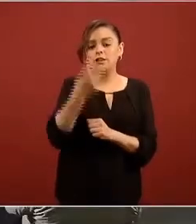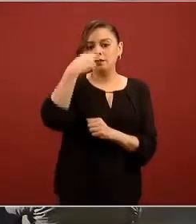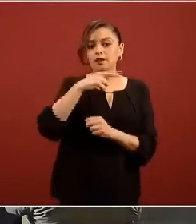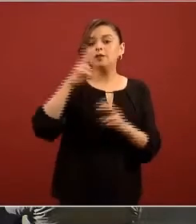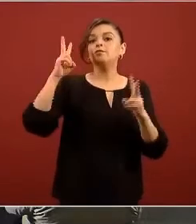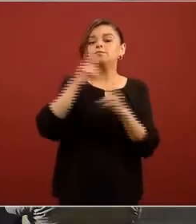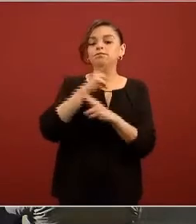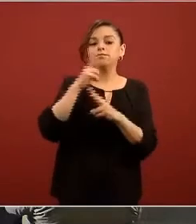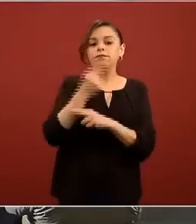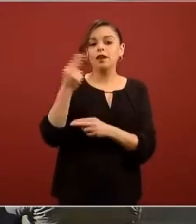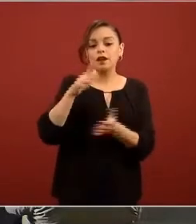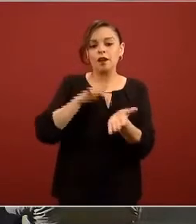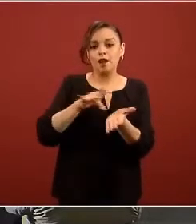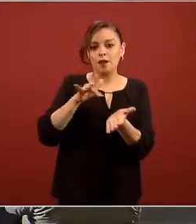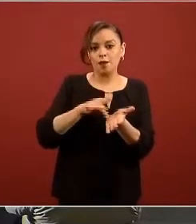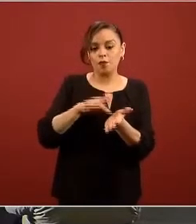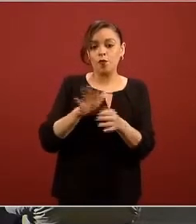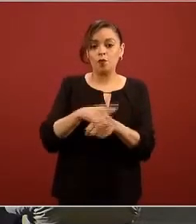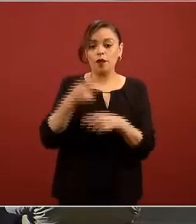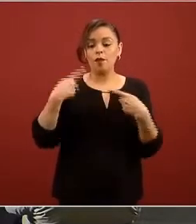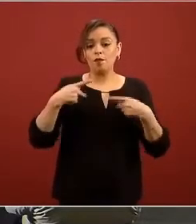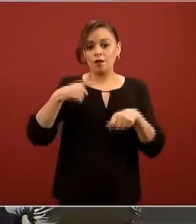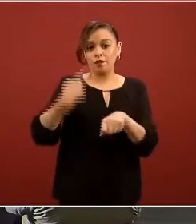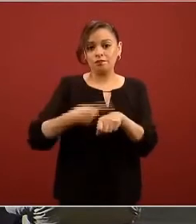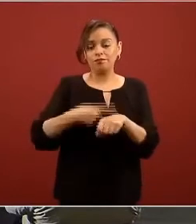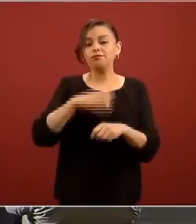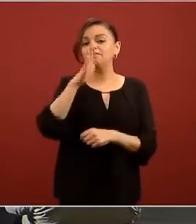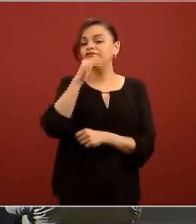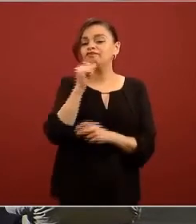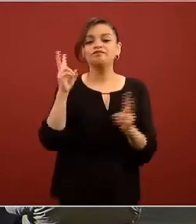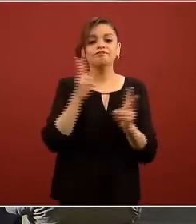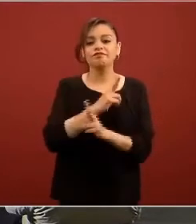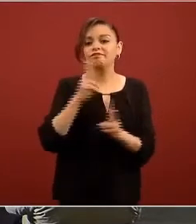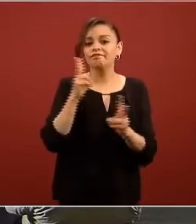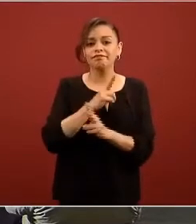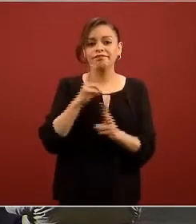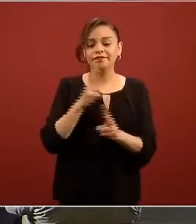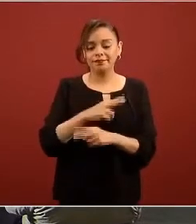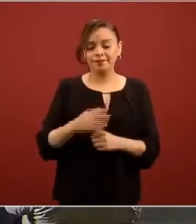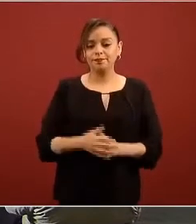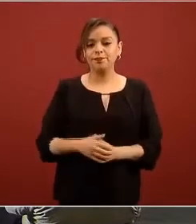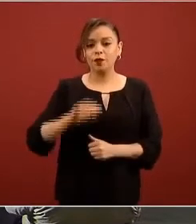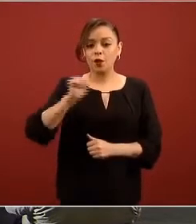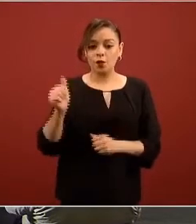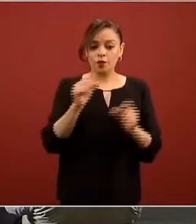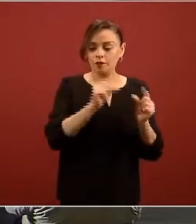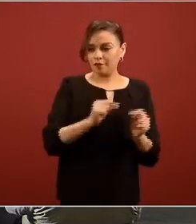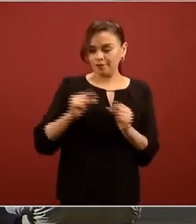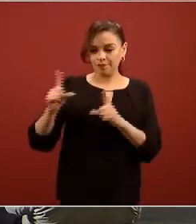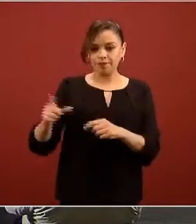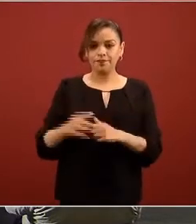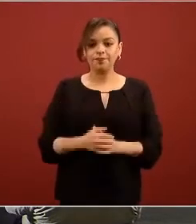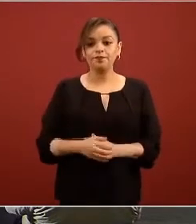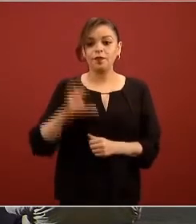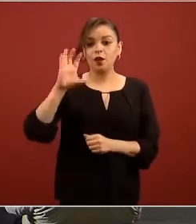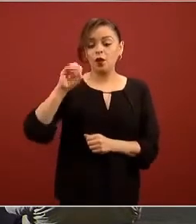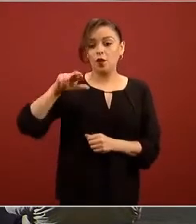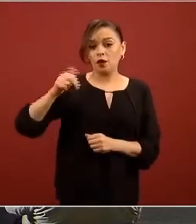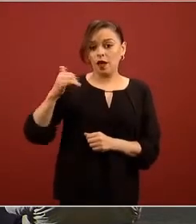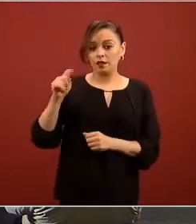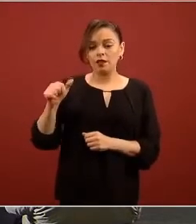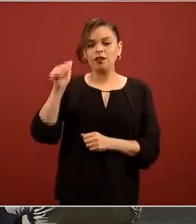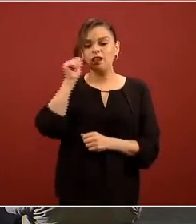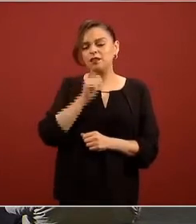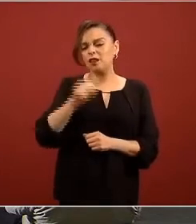dificultad respiratoria la que sigue por favor entonces en el CONACYT en un siempre en una coordinación